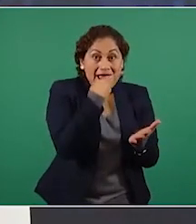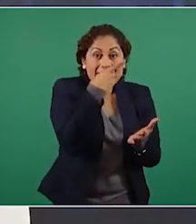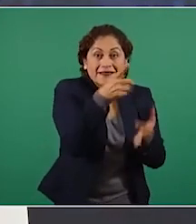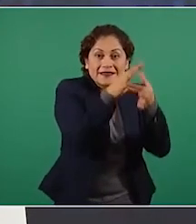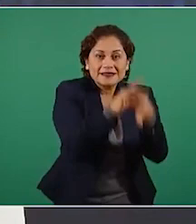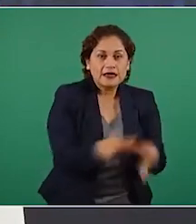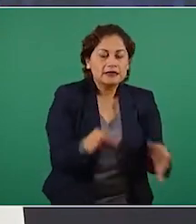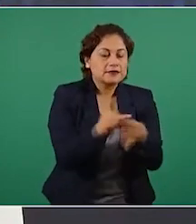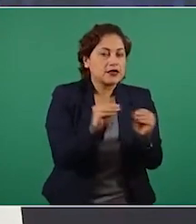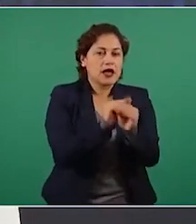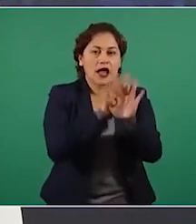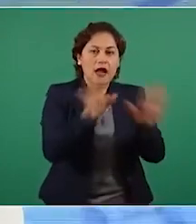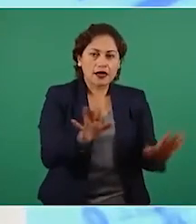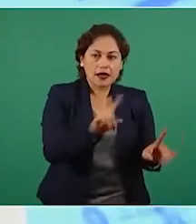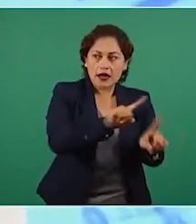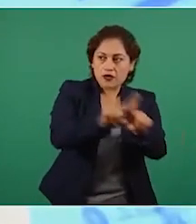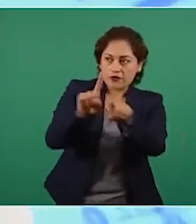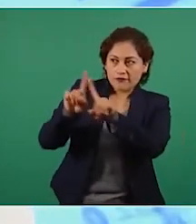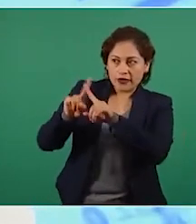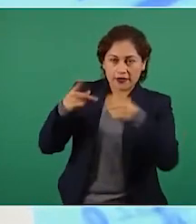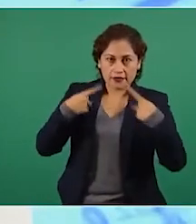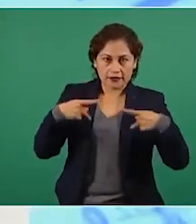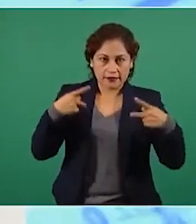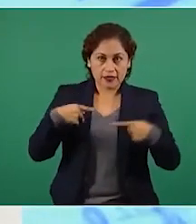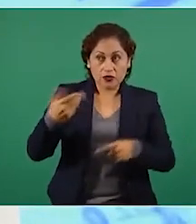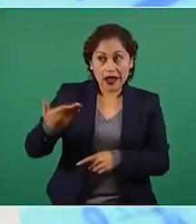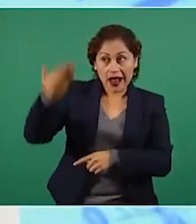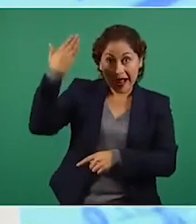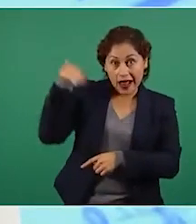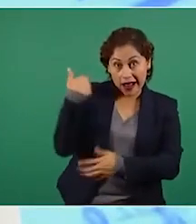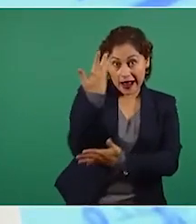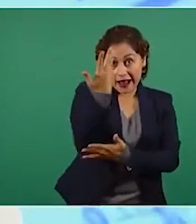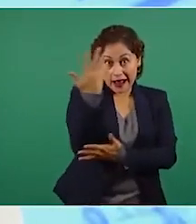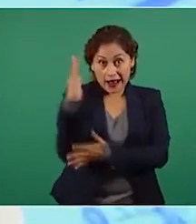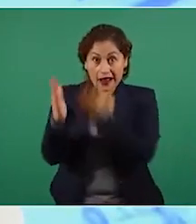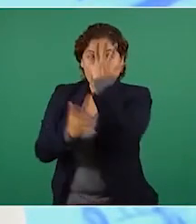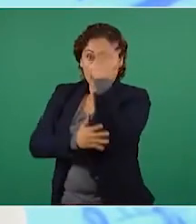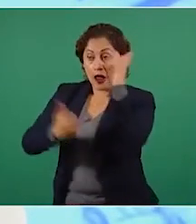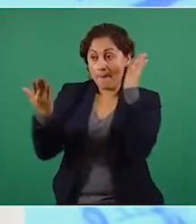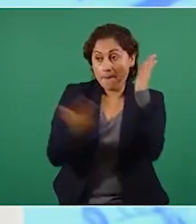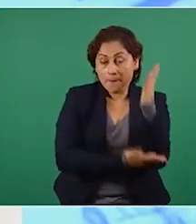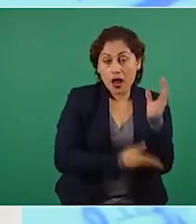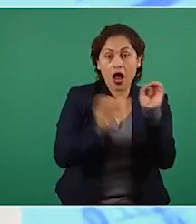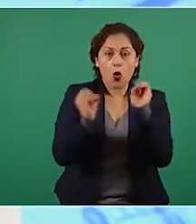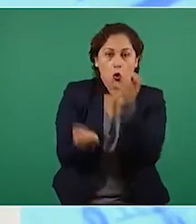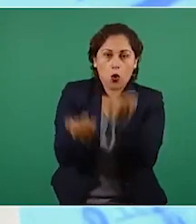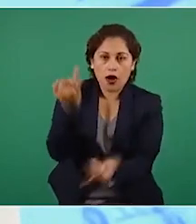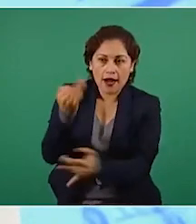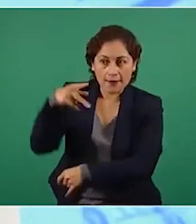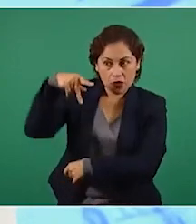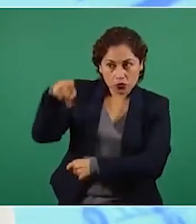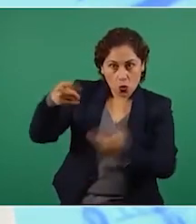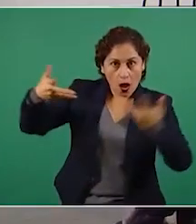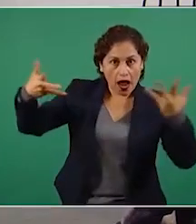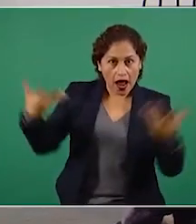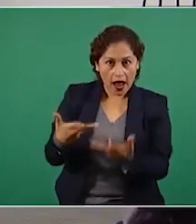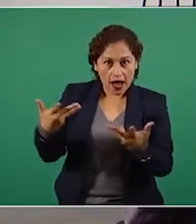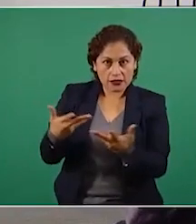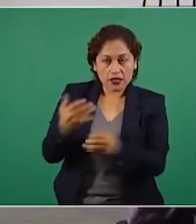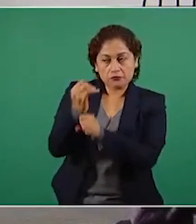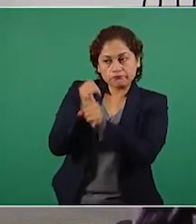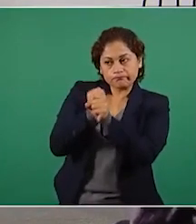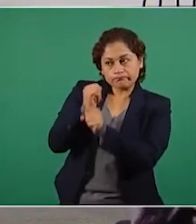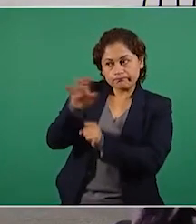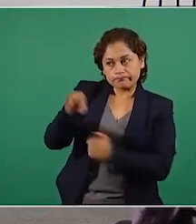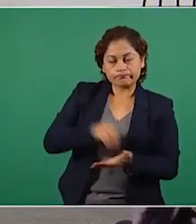al programa quienes hayan talado o realizado quemas en sus parcelas, y esto se verifica y documenta antes